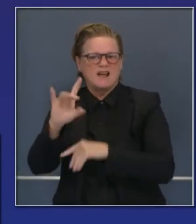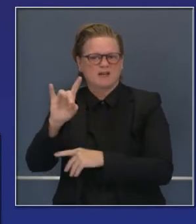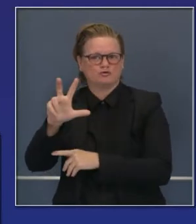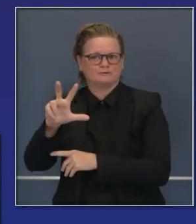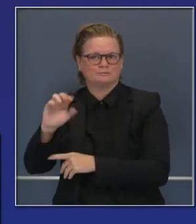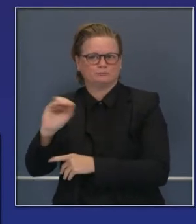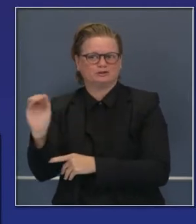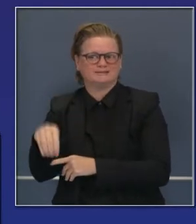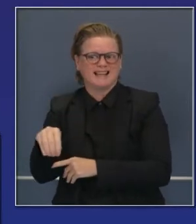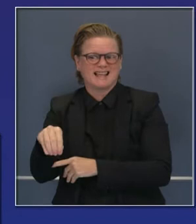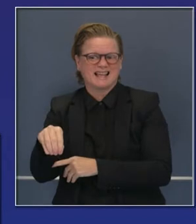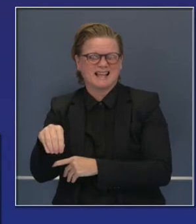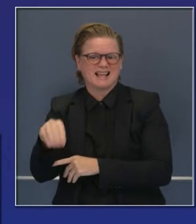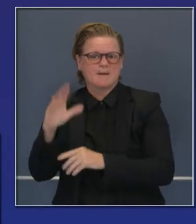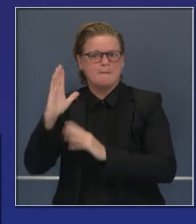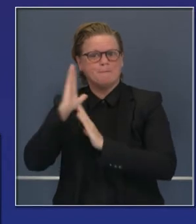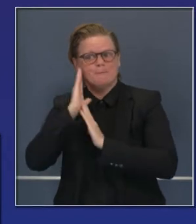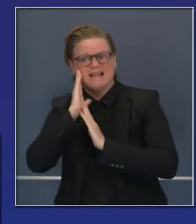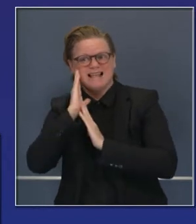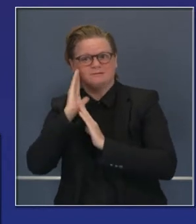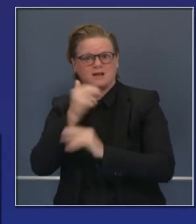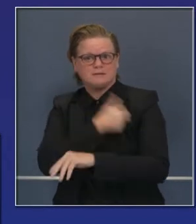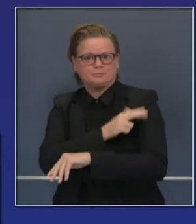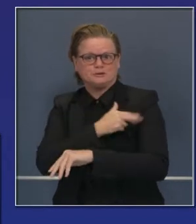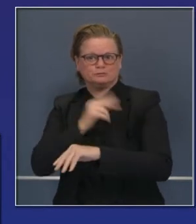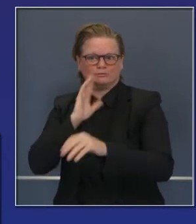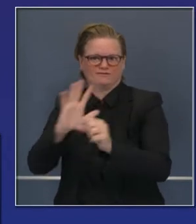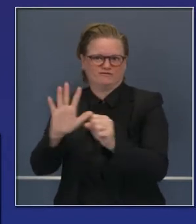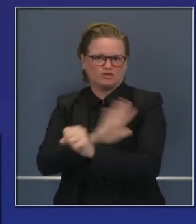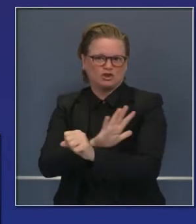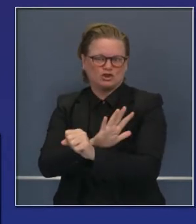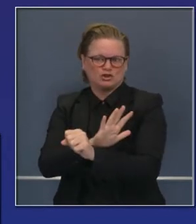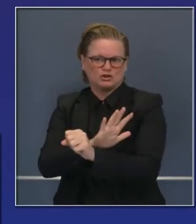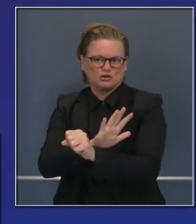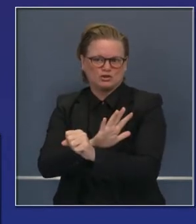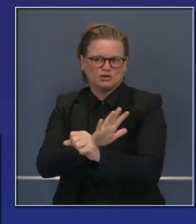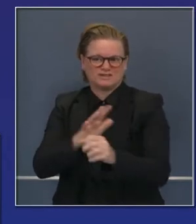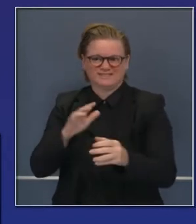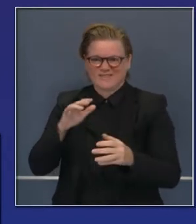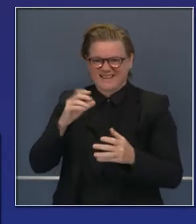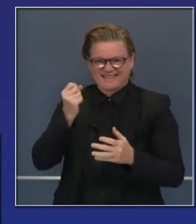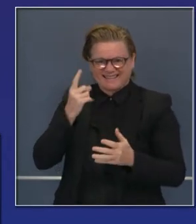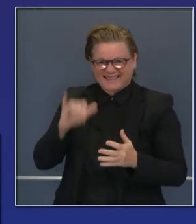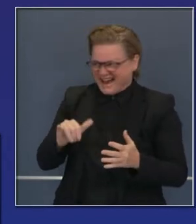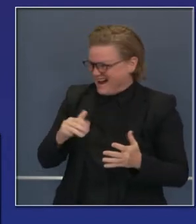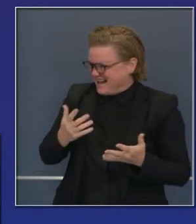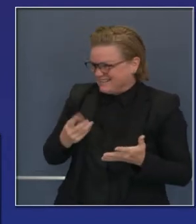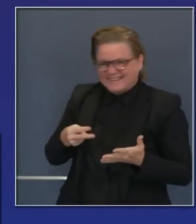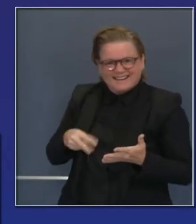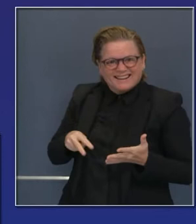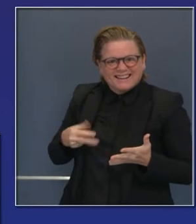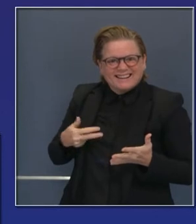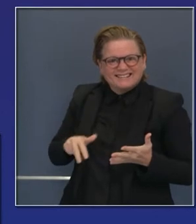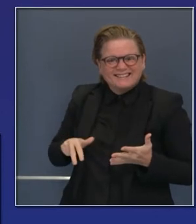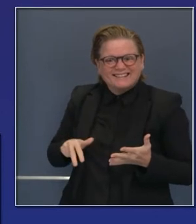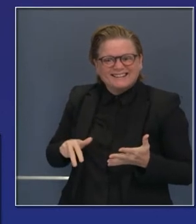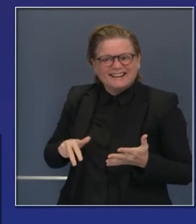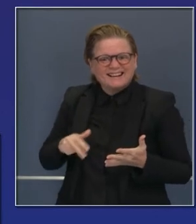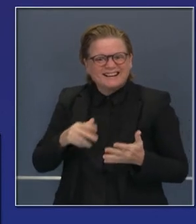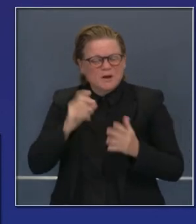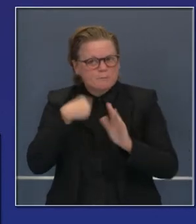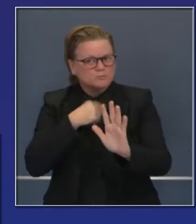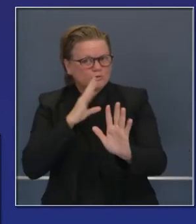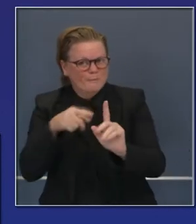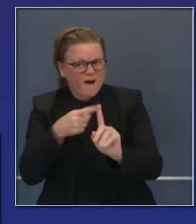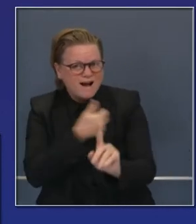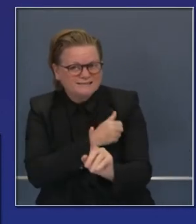de las capacidades de camas hospitalarias estarán ocupadas en ese próximo mes. En